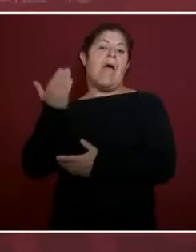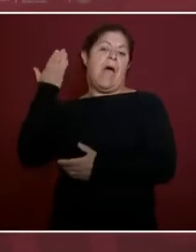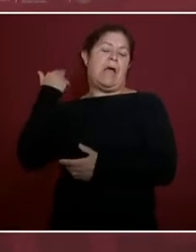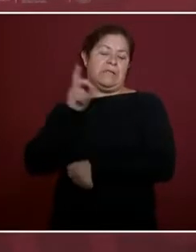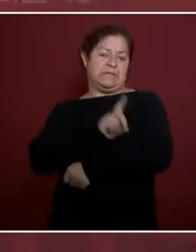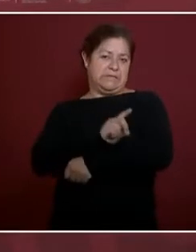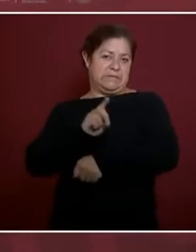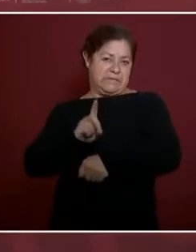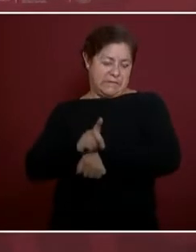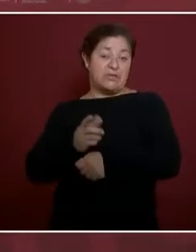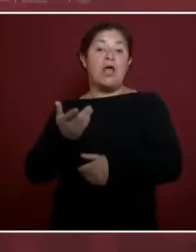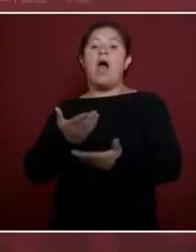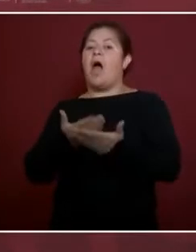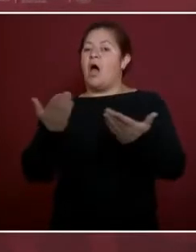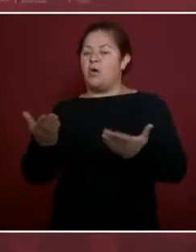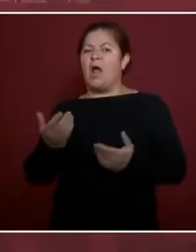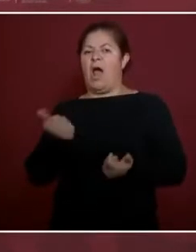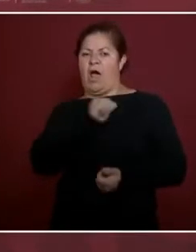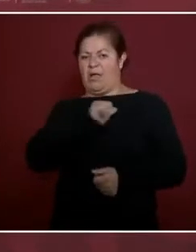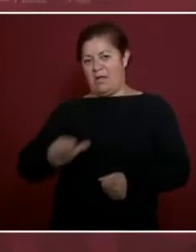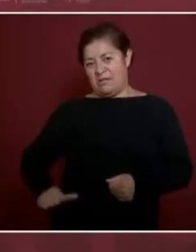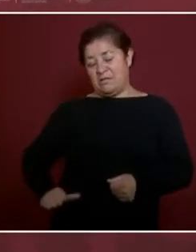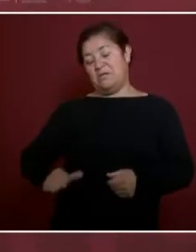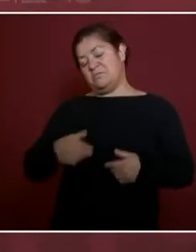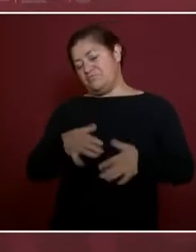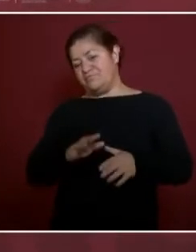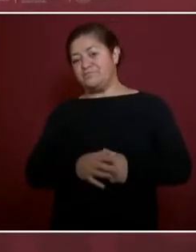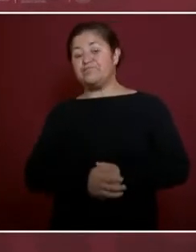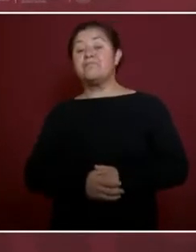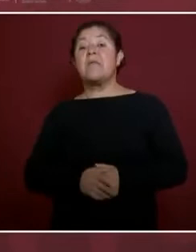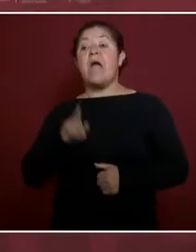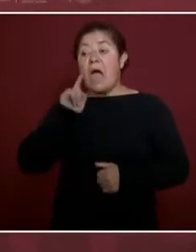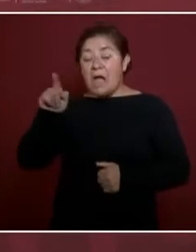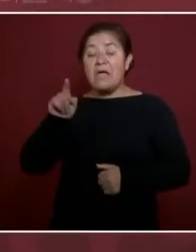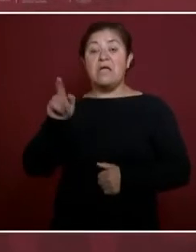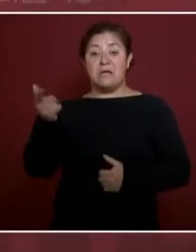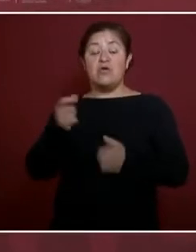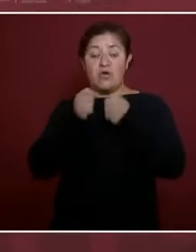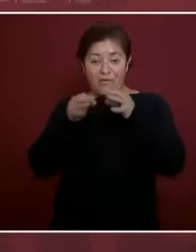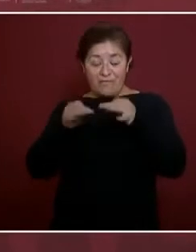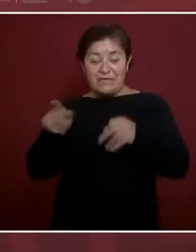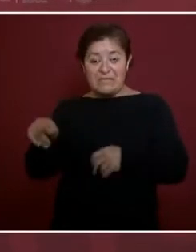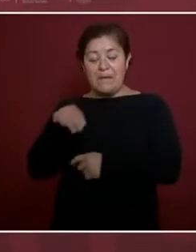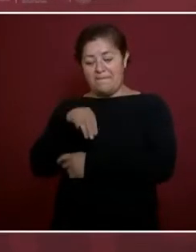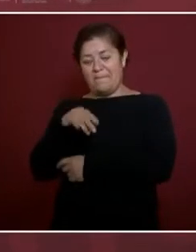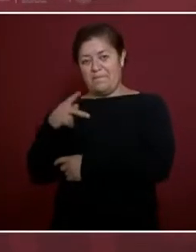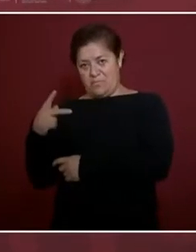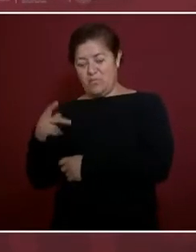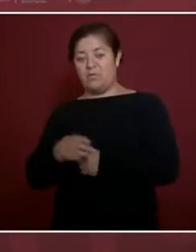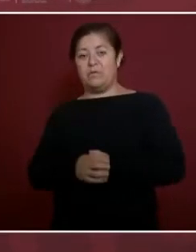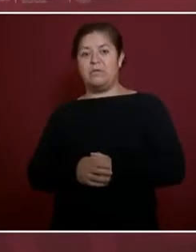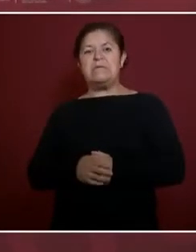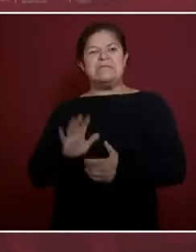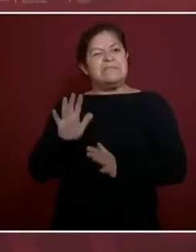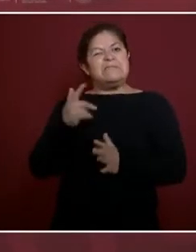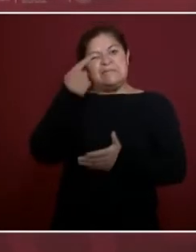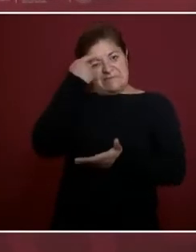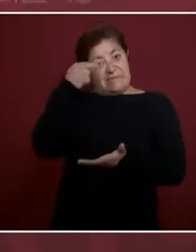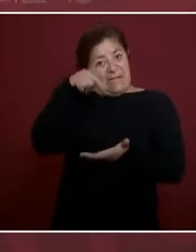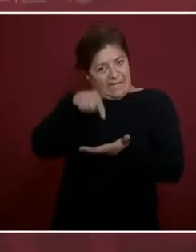son alcaldías, había una agencia del Ministerio Público y creo que